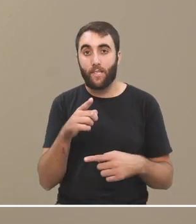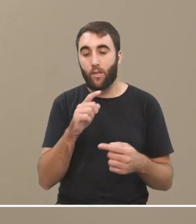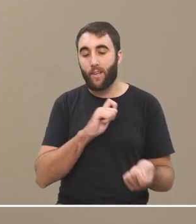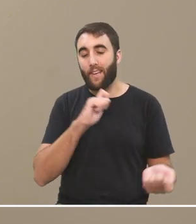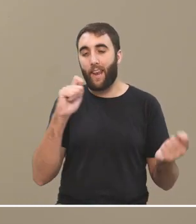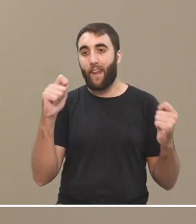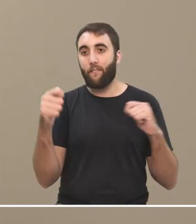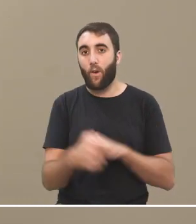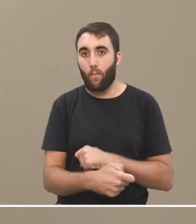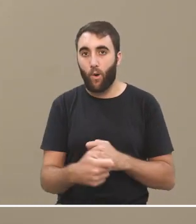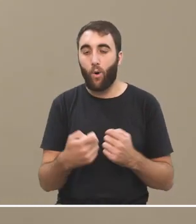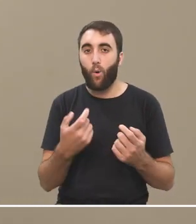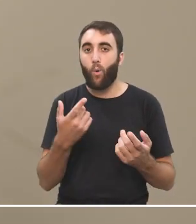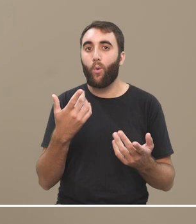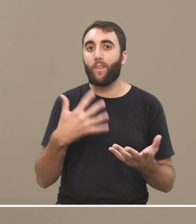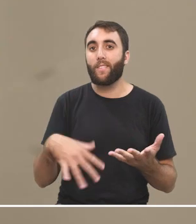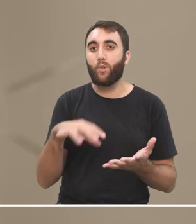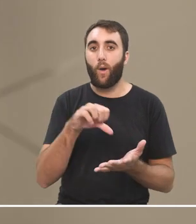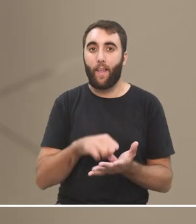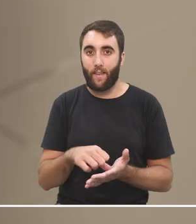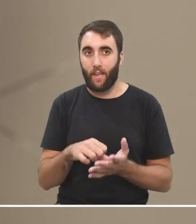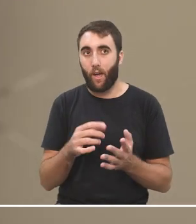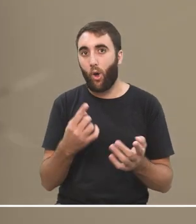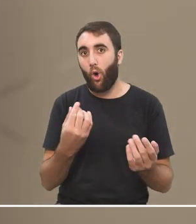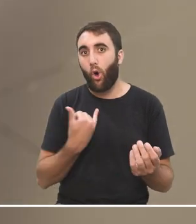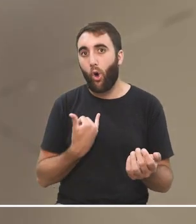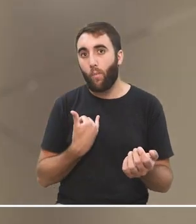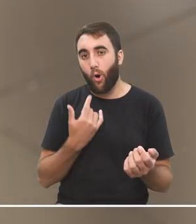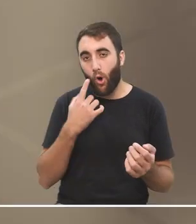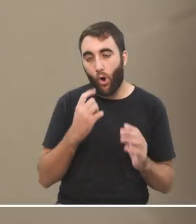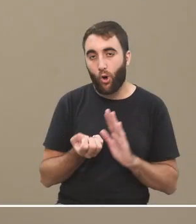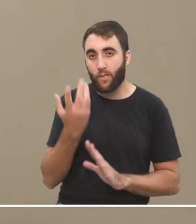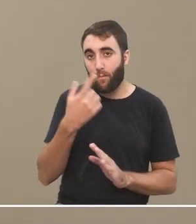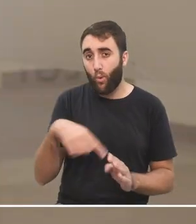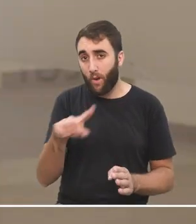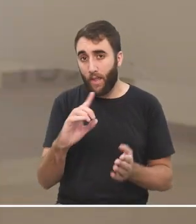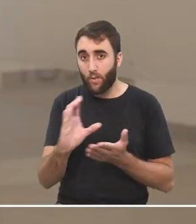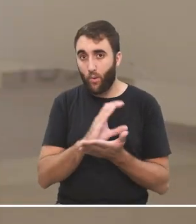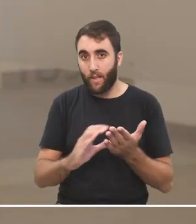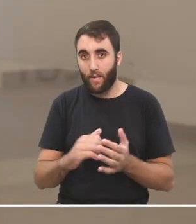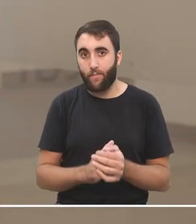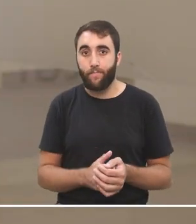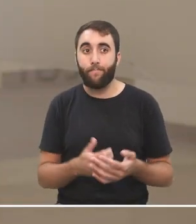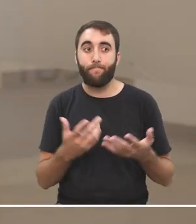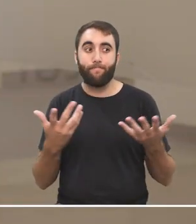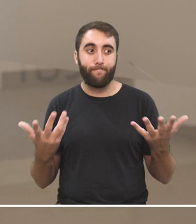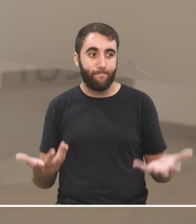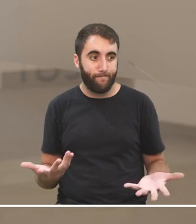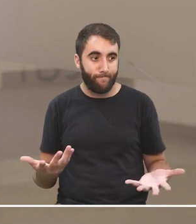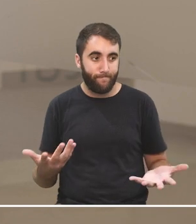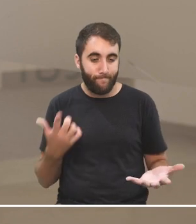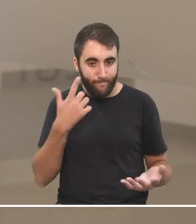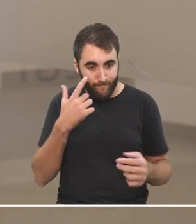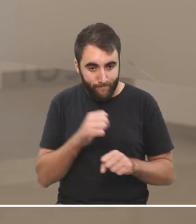transformó en parte de la ciudadanía, ¿no? Como para usar el concepto que usan ustedes. Bueno, se me hace inevitable pensar,